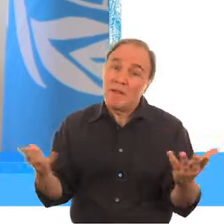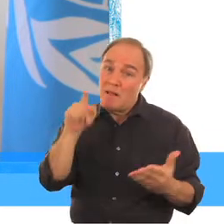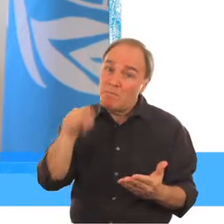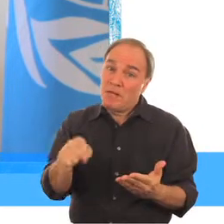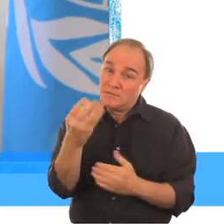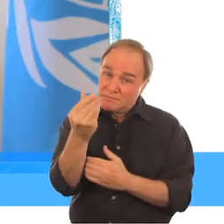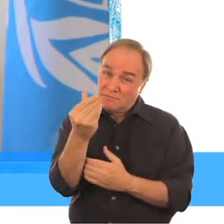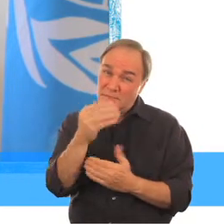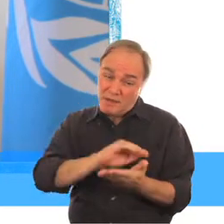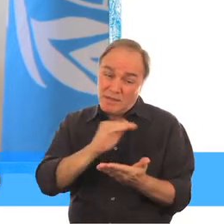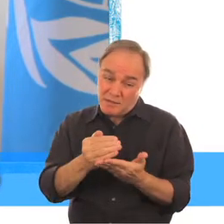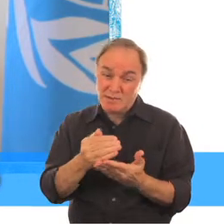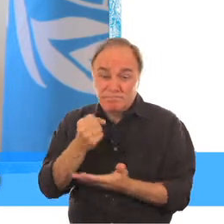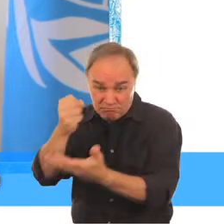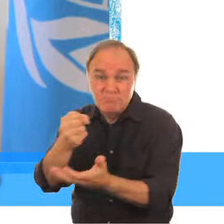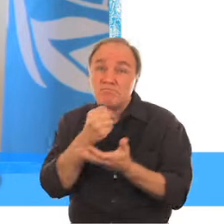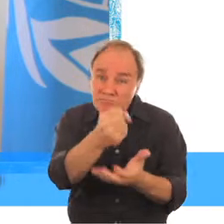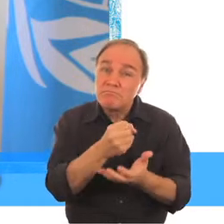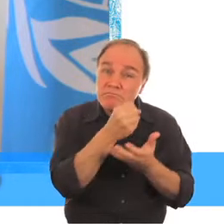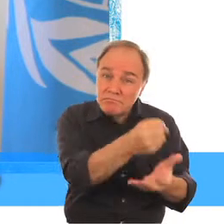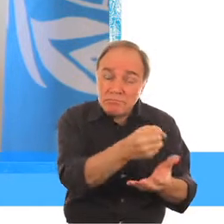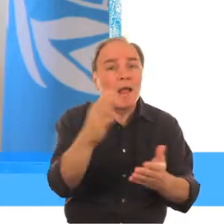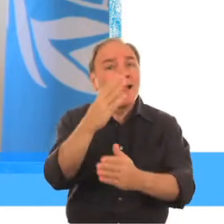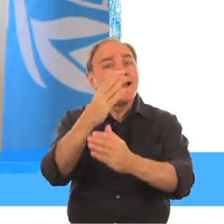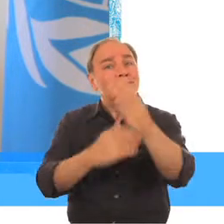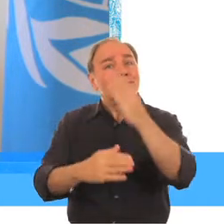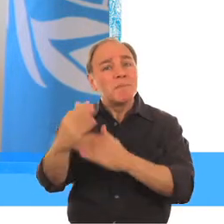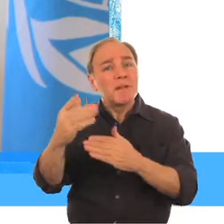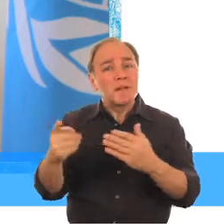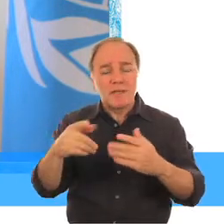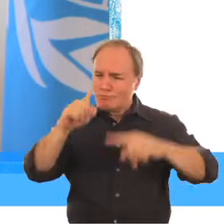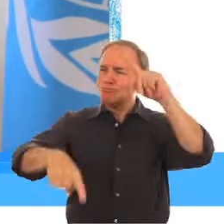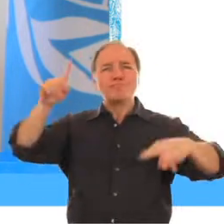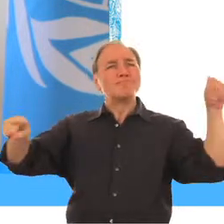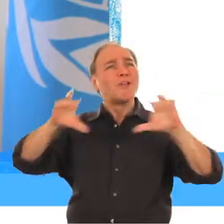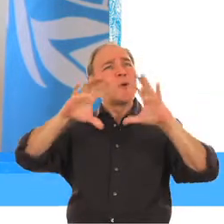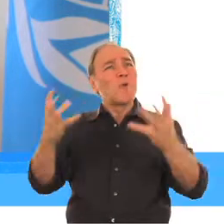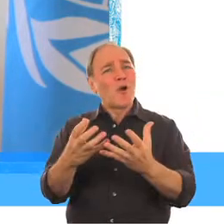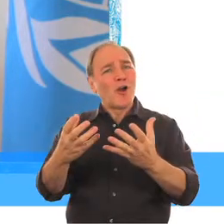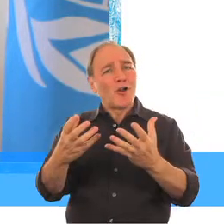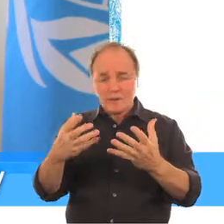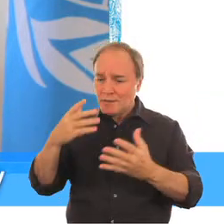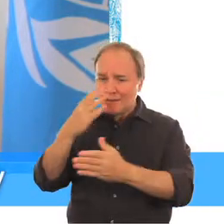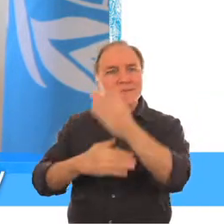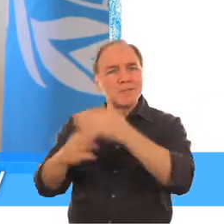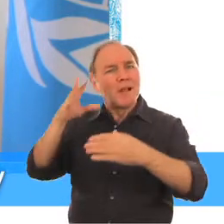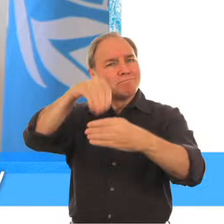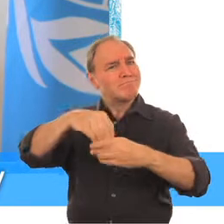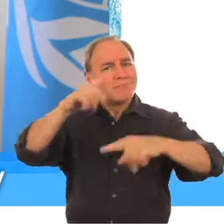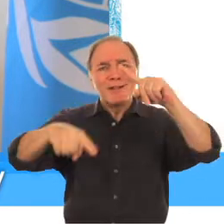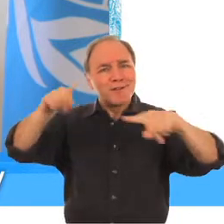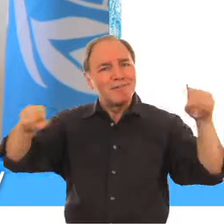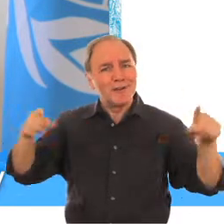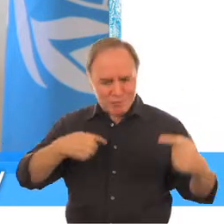Precisamos presupuestar la inclusión de la discapacidad en todos los niveles de nuestro ciclo de programa La discapacidad forma parte importante de nuestra diversidad, de